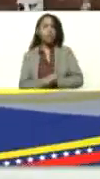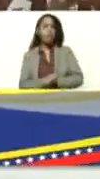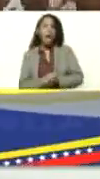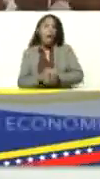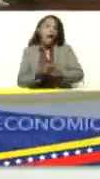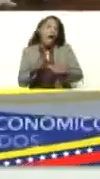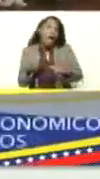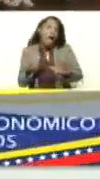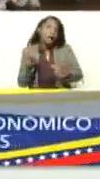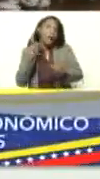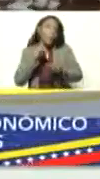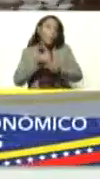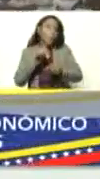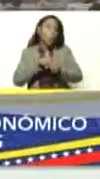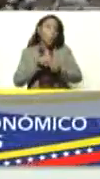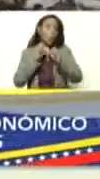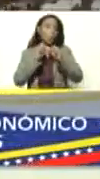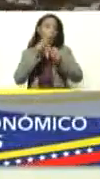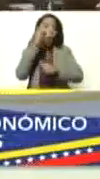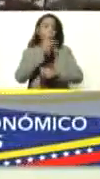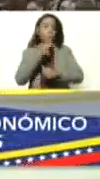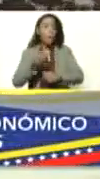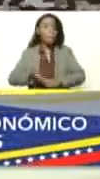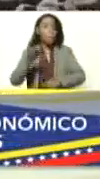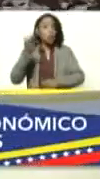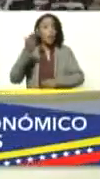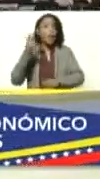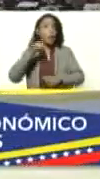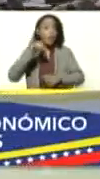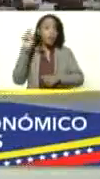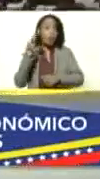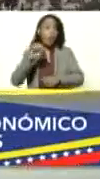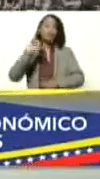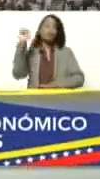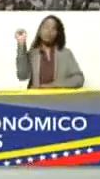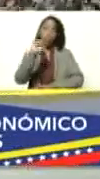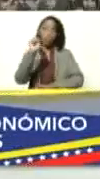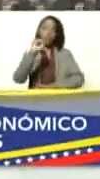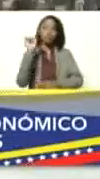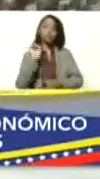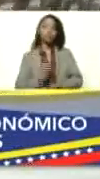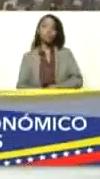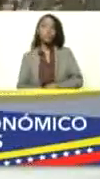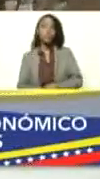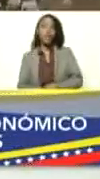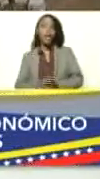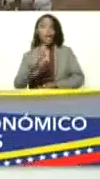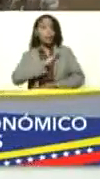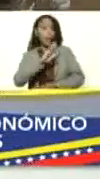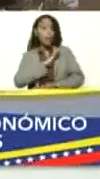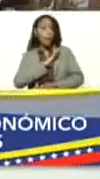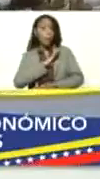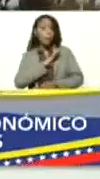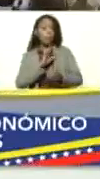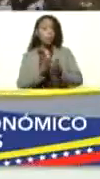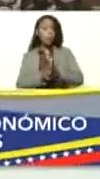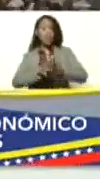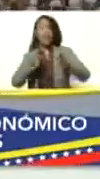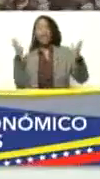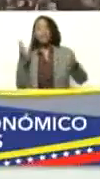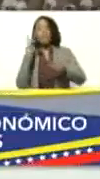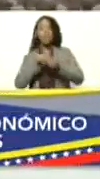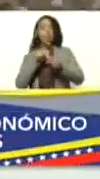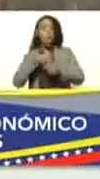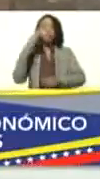petróleo va a seguir ocupando un papel importante en Venezuela si que tenemos la reserva más grande de petróleo